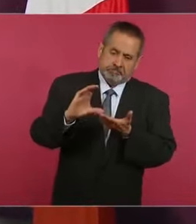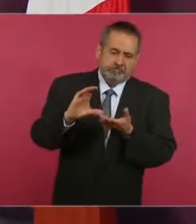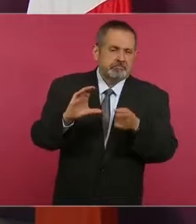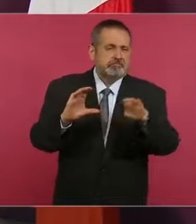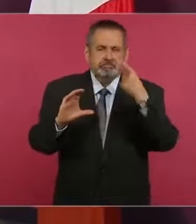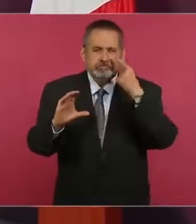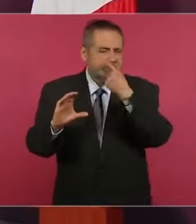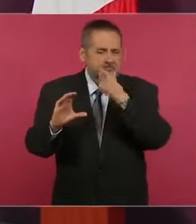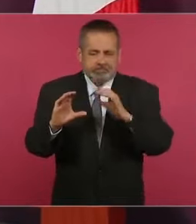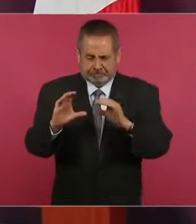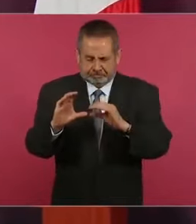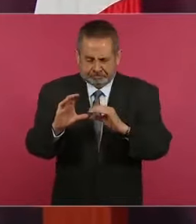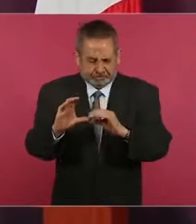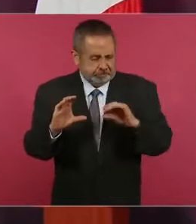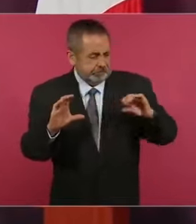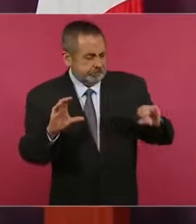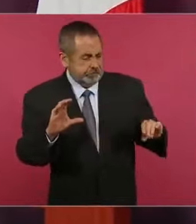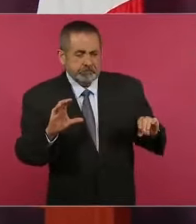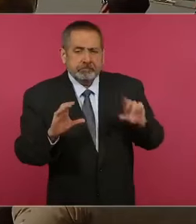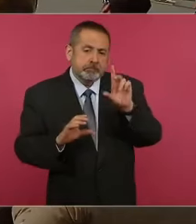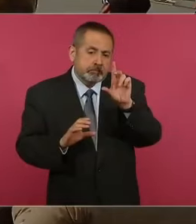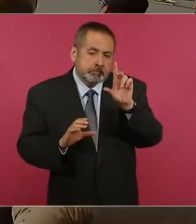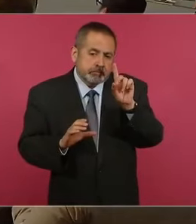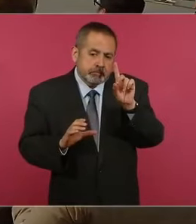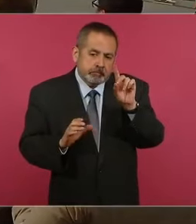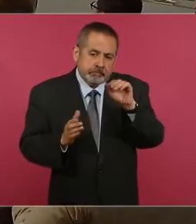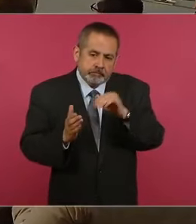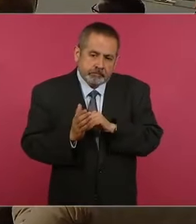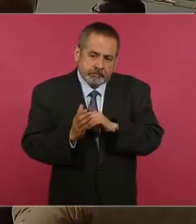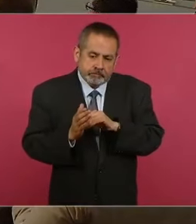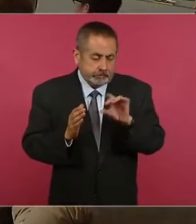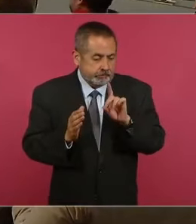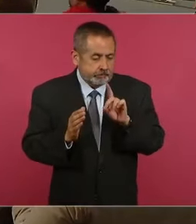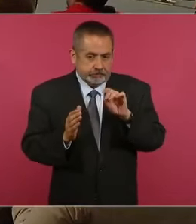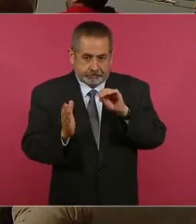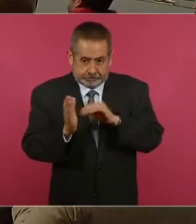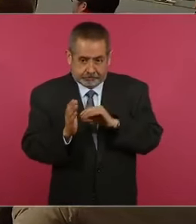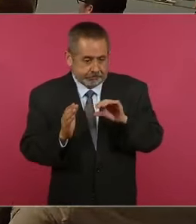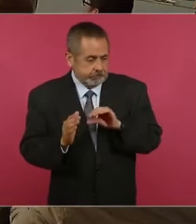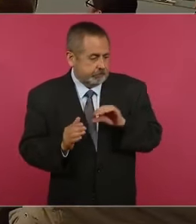dejar 30 mil y de este fondo